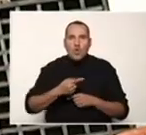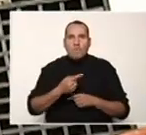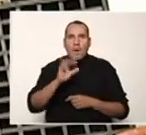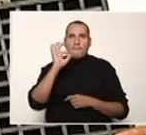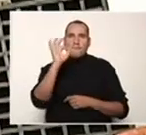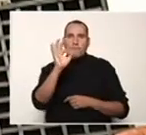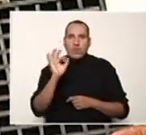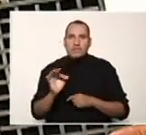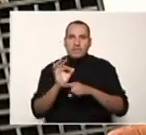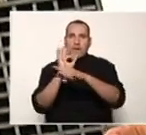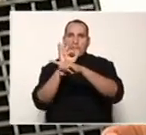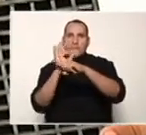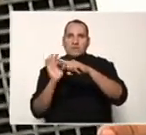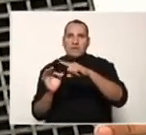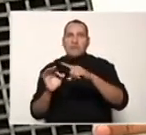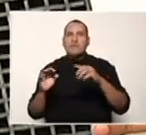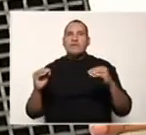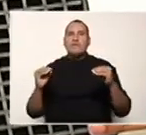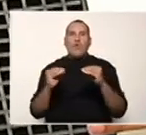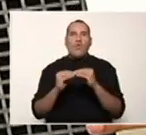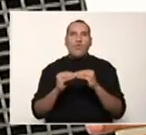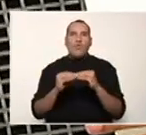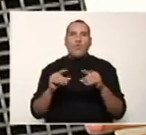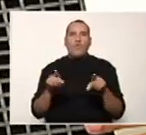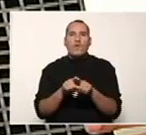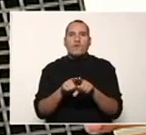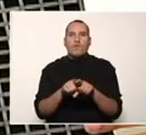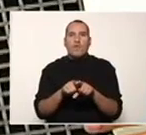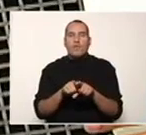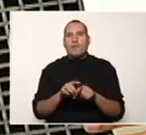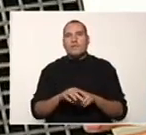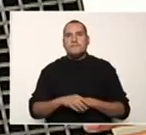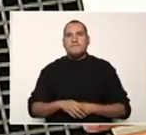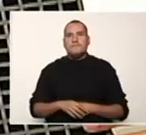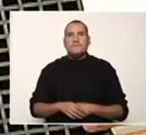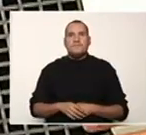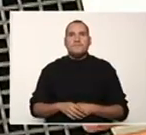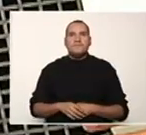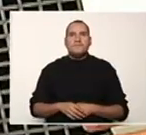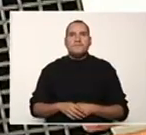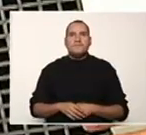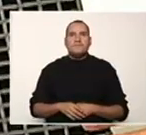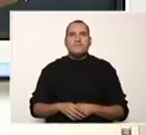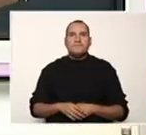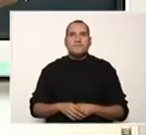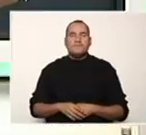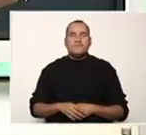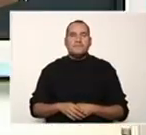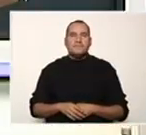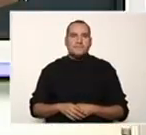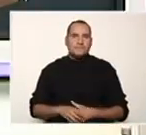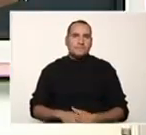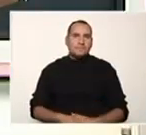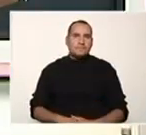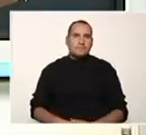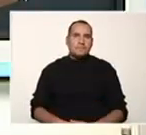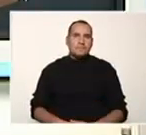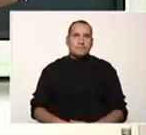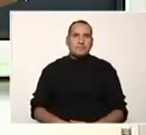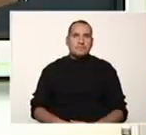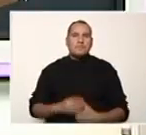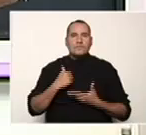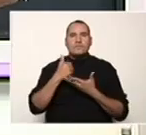porcentajes, signos de igualdad, y una ficha muy particular que la vamos a mostrar acá, la conocemos como